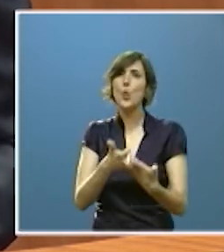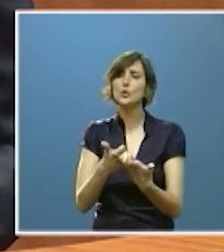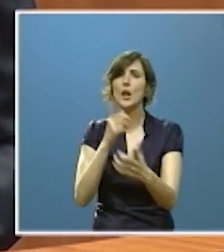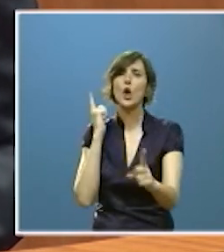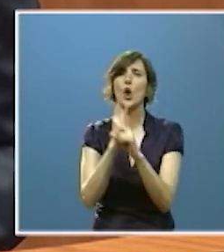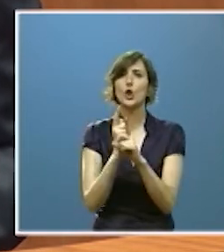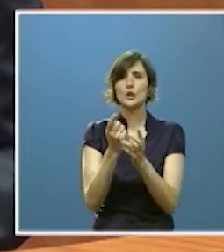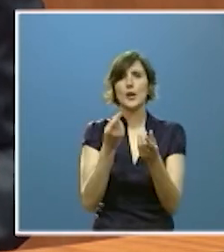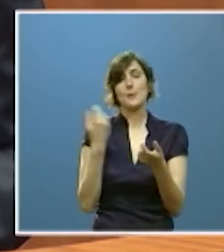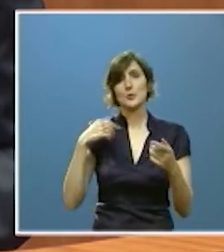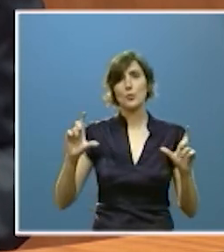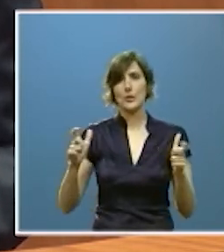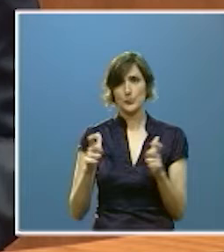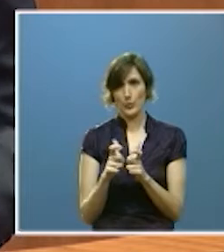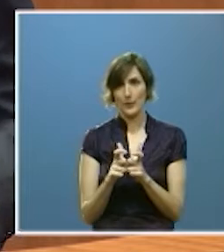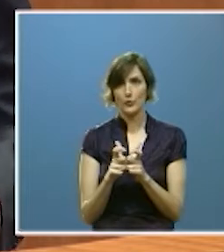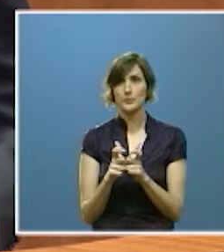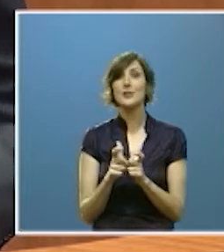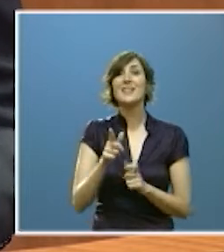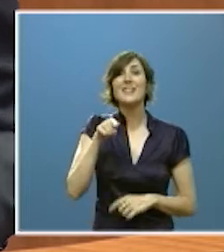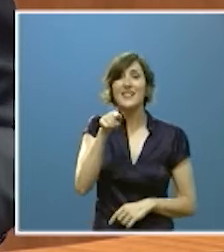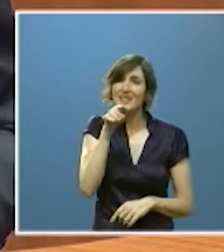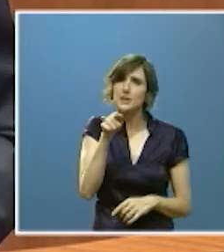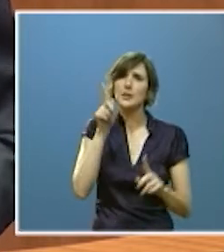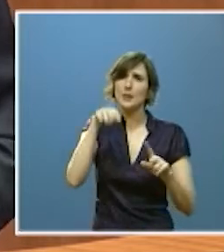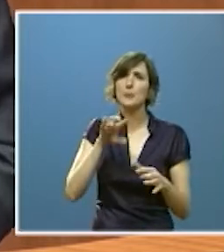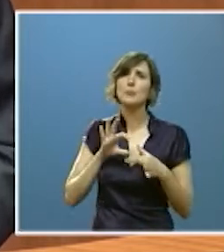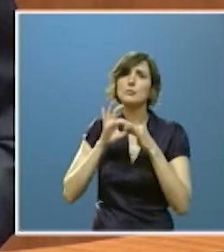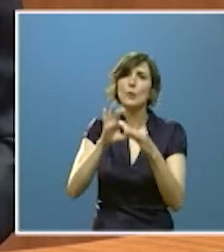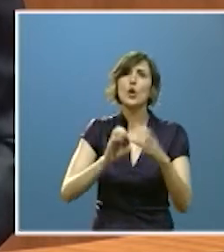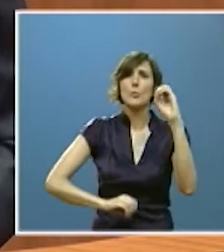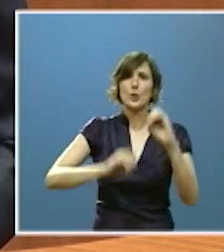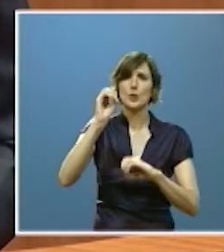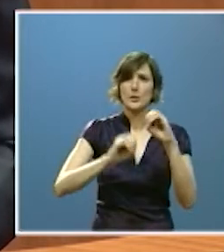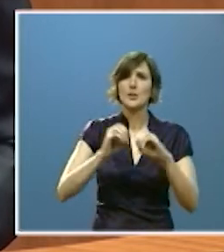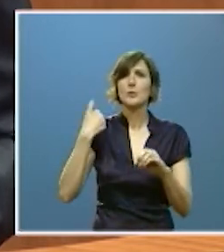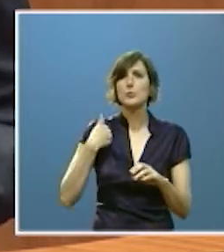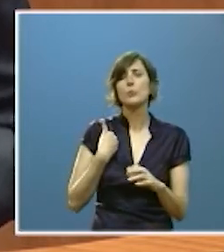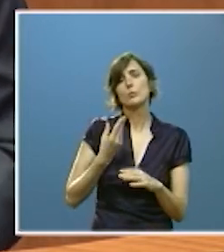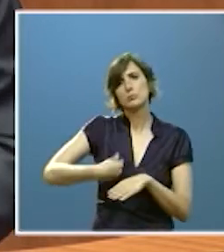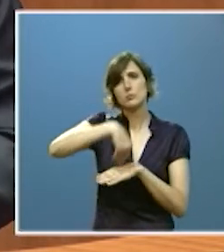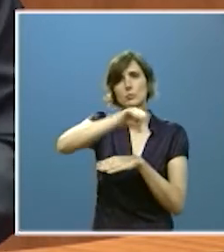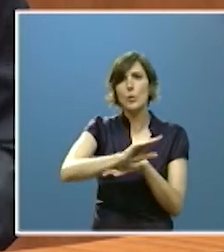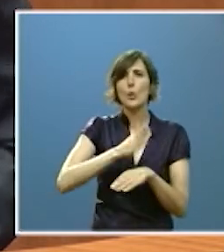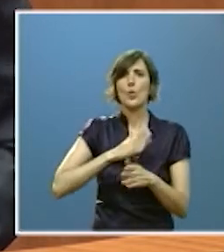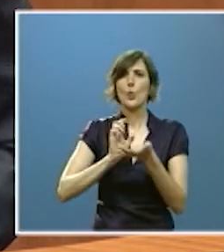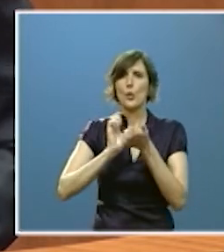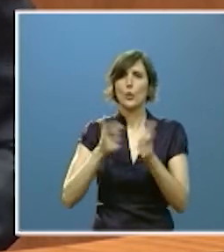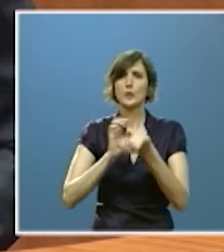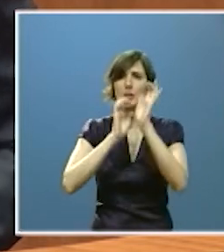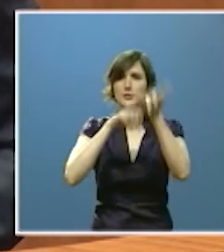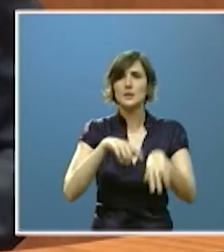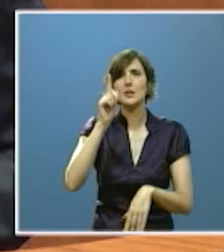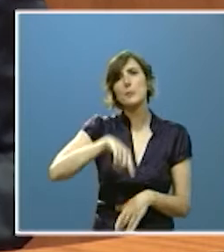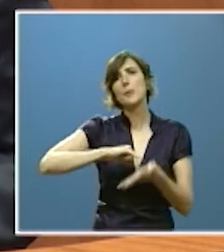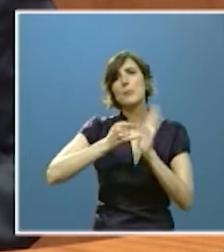a ese objetivo hemos vinculado un porcentaje de su participación en los tributos de la Junta y a ese objetivo también hemos orientado el